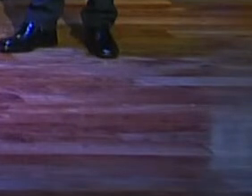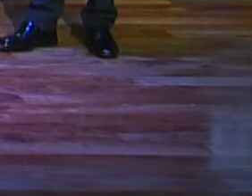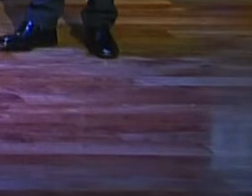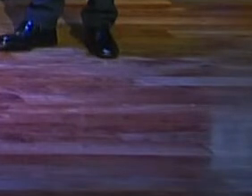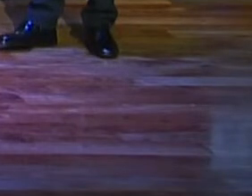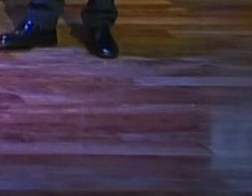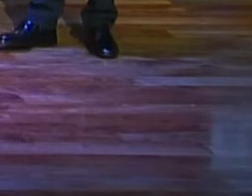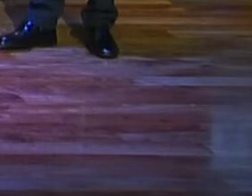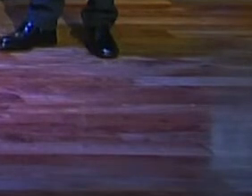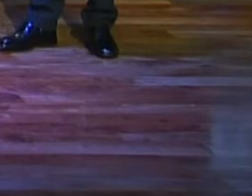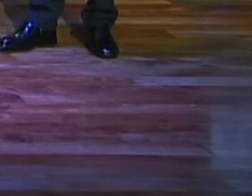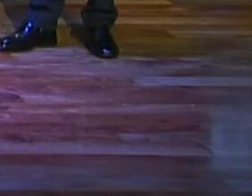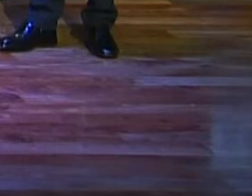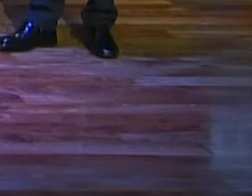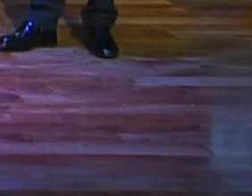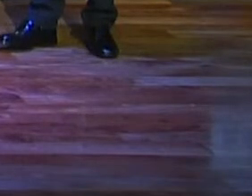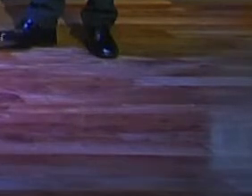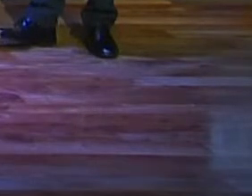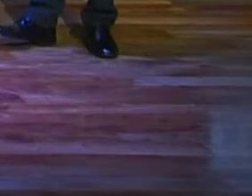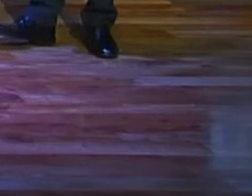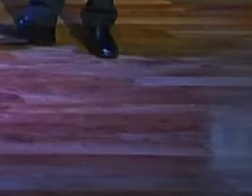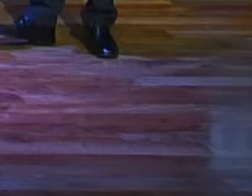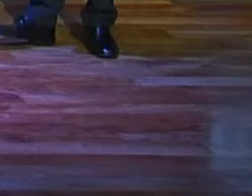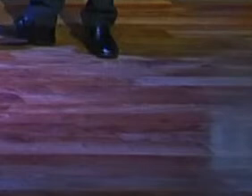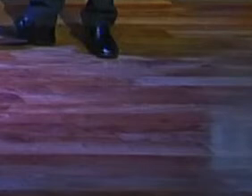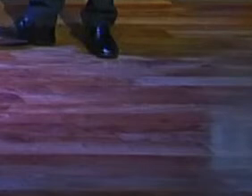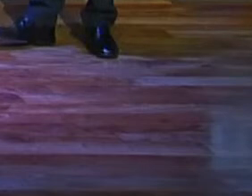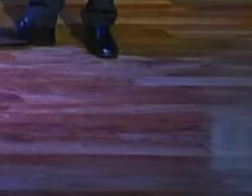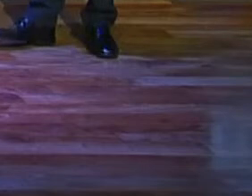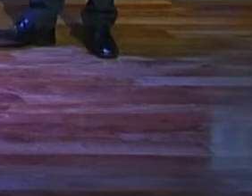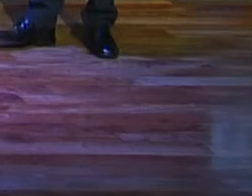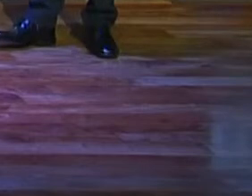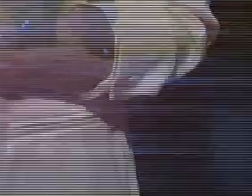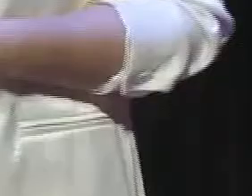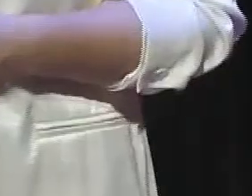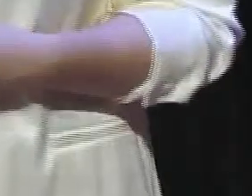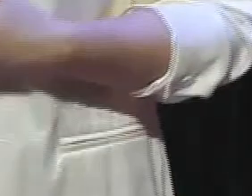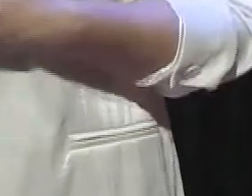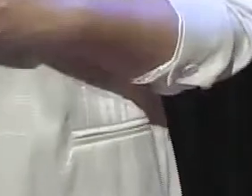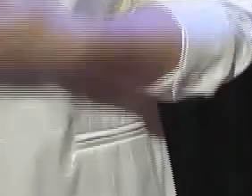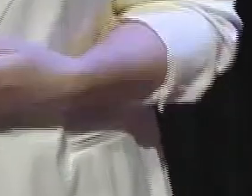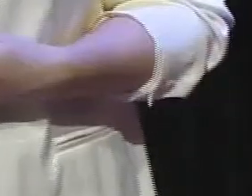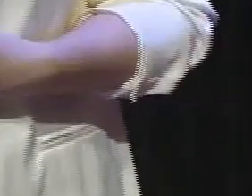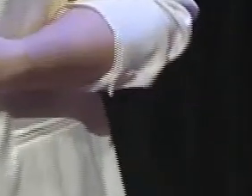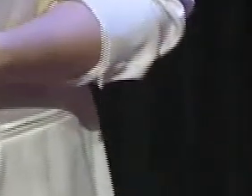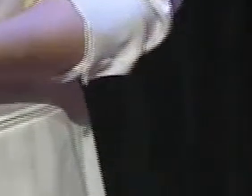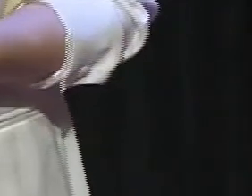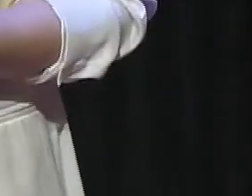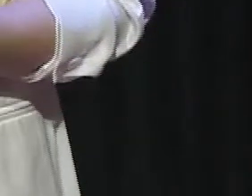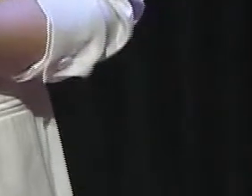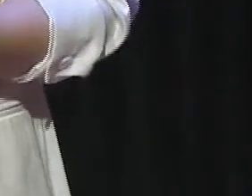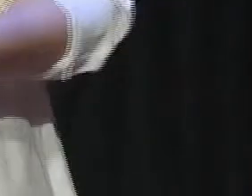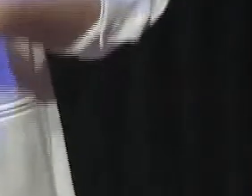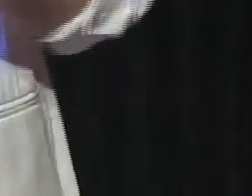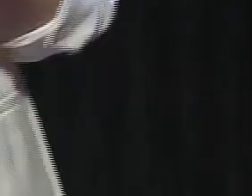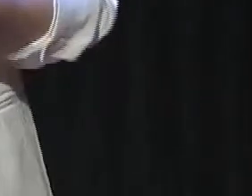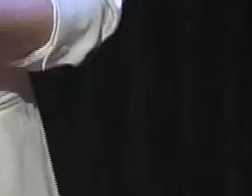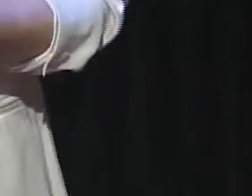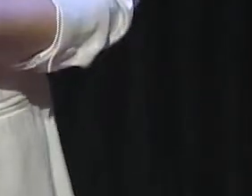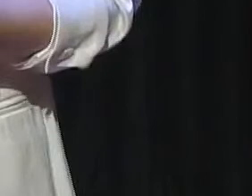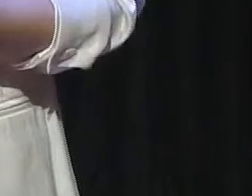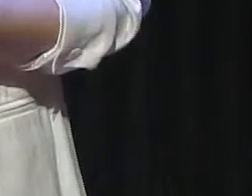Daniela Galvan y Sebastián Goiburo. Bueno, a continuación, para ir entendiendo cómo va a ser el desarrollo y también la